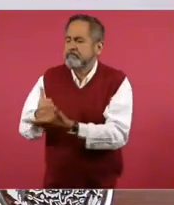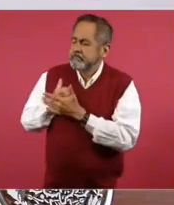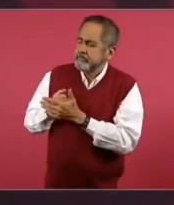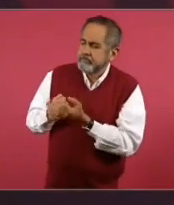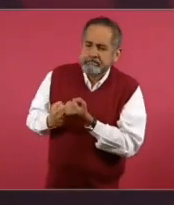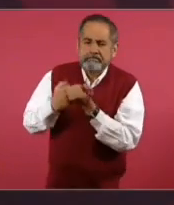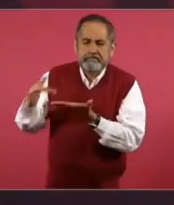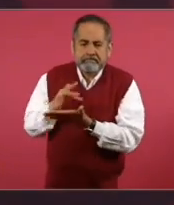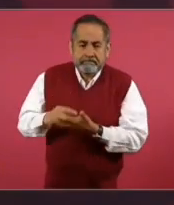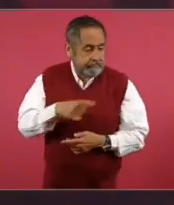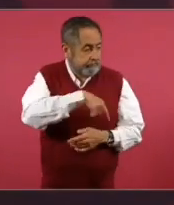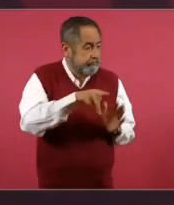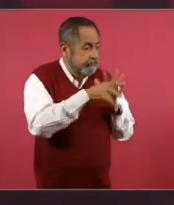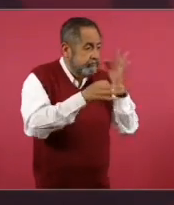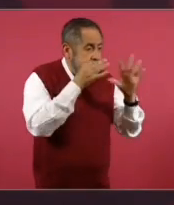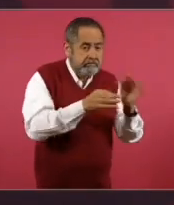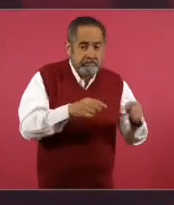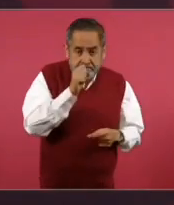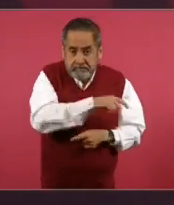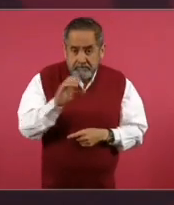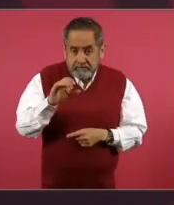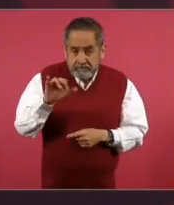¿Fueron los medios? ¿Fue Ciro?